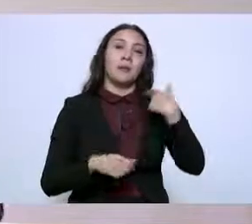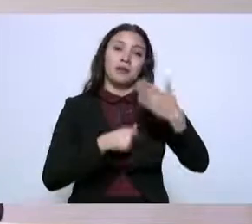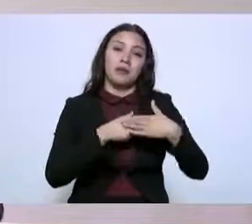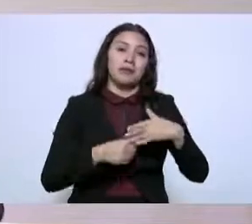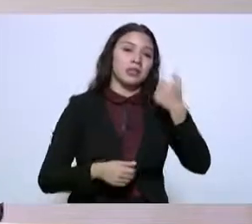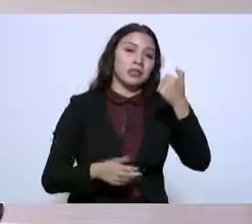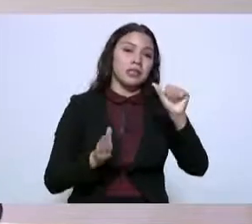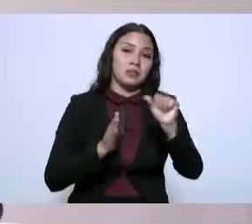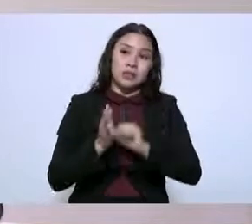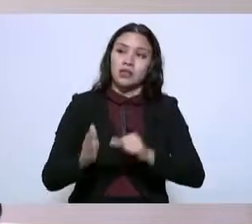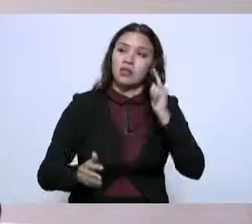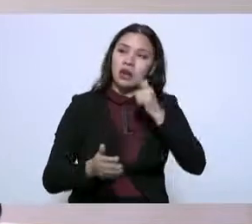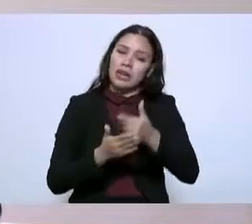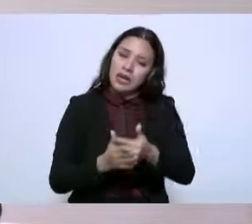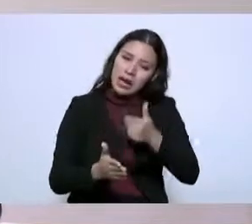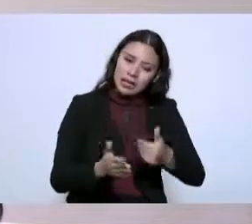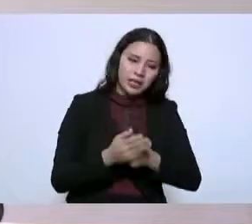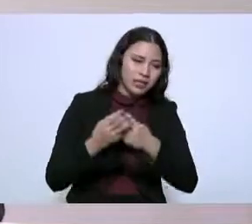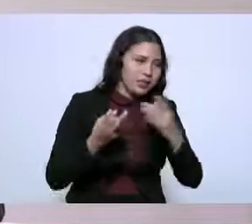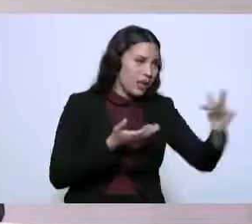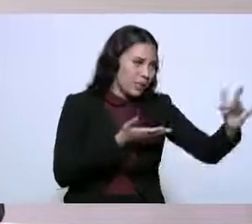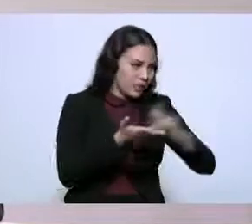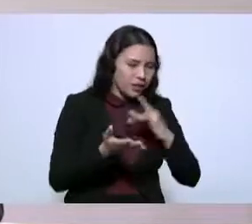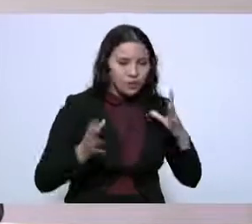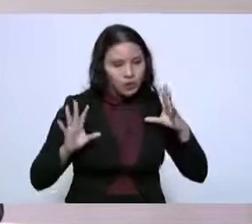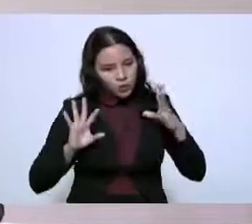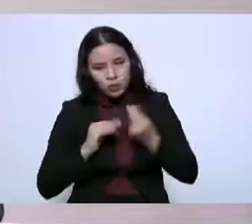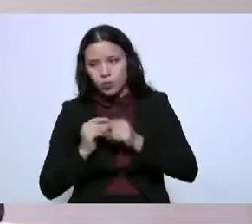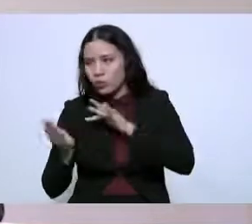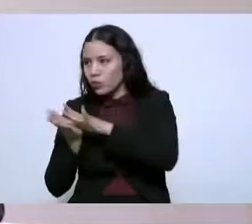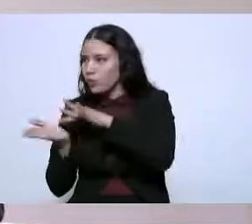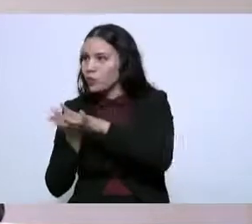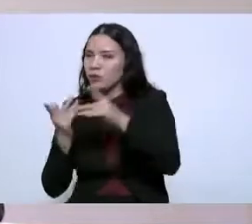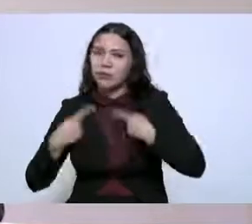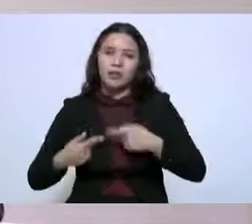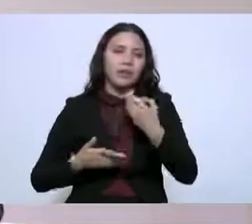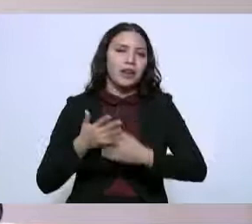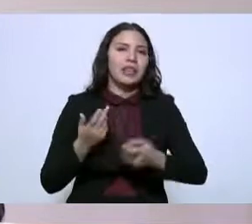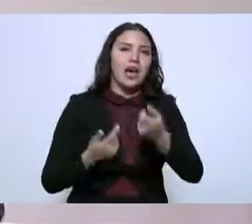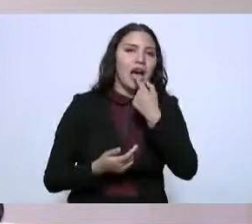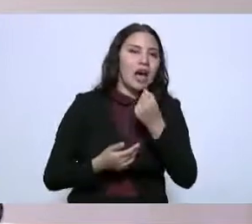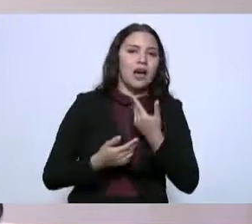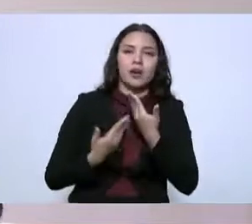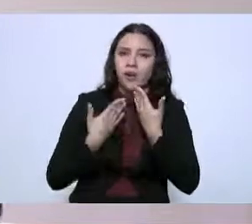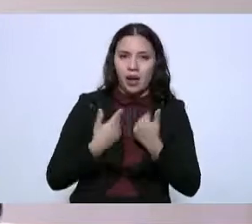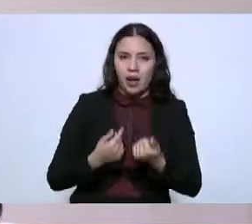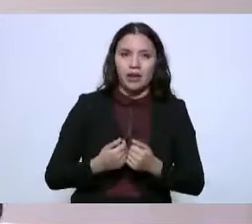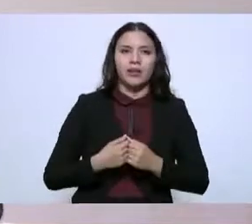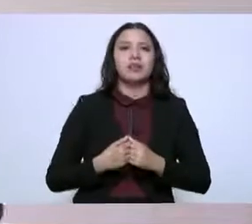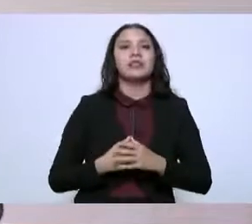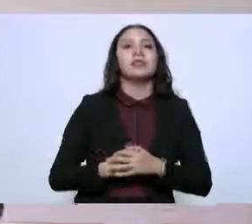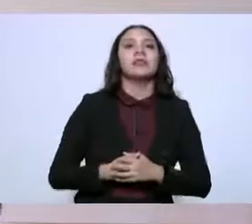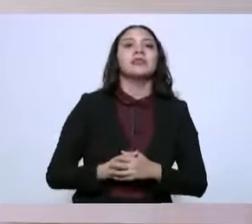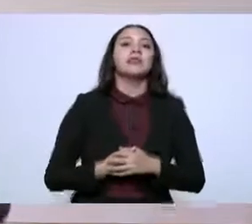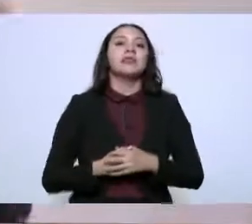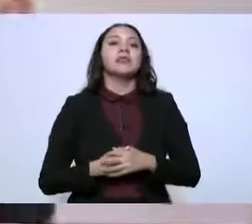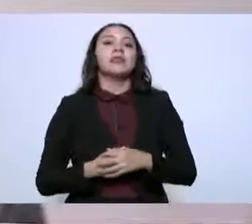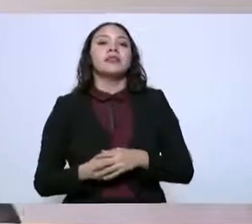seis meses tener esa suficiencia presupuestal para poder abastecer de medicamentos al sistema estatal de salud.